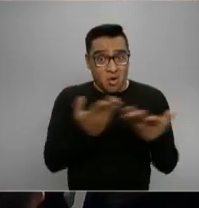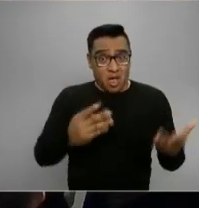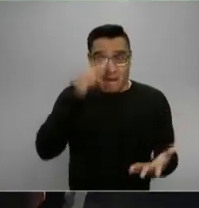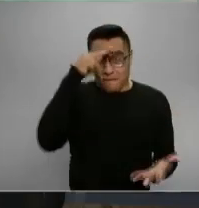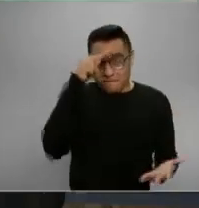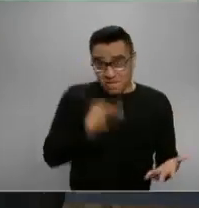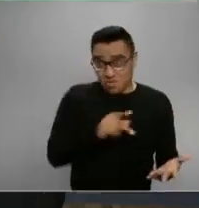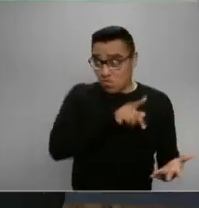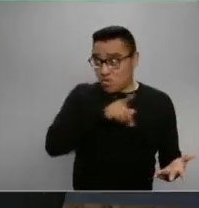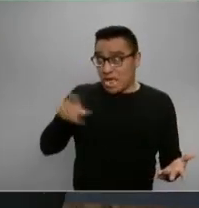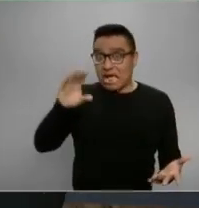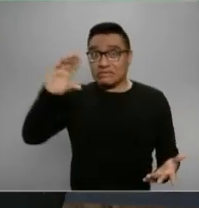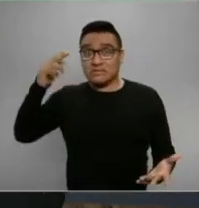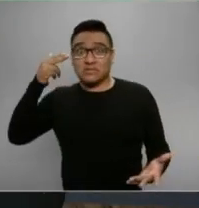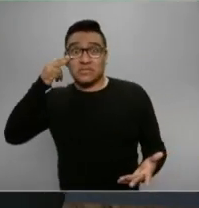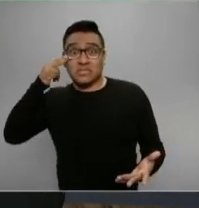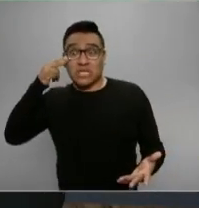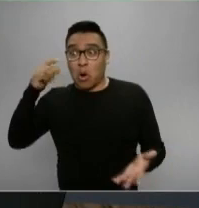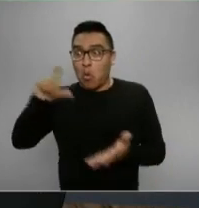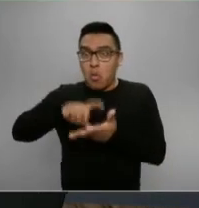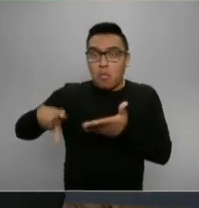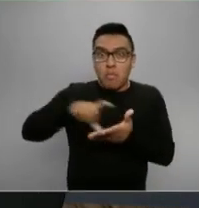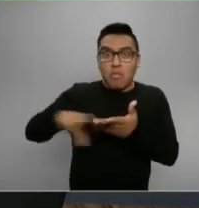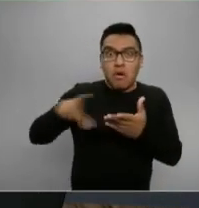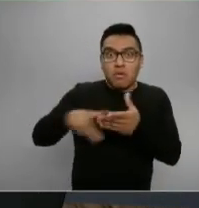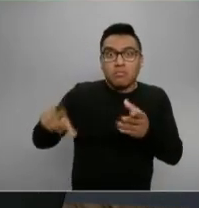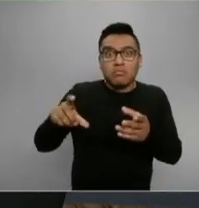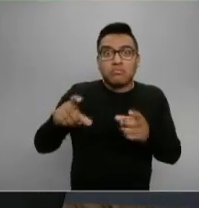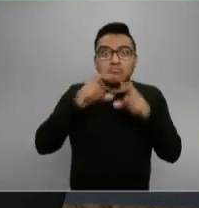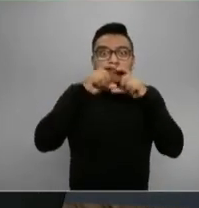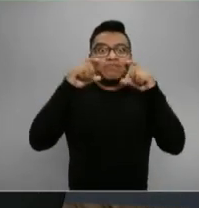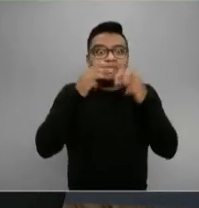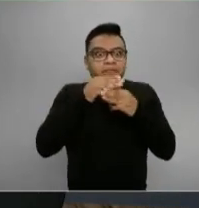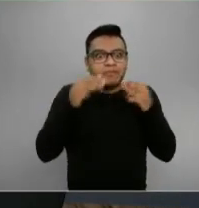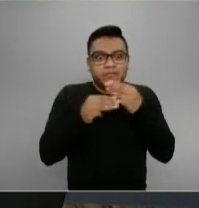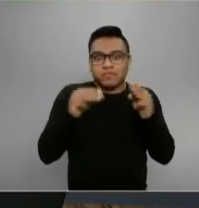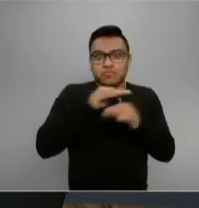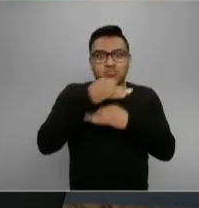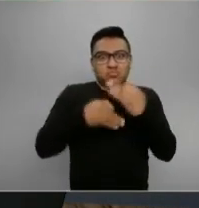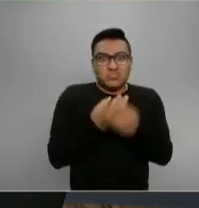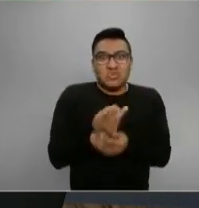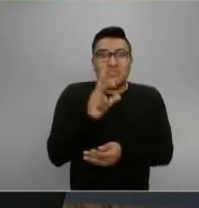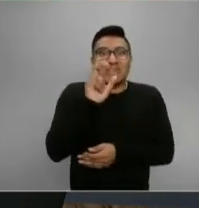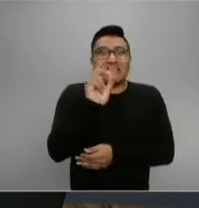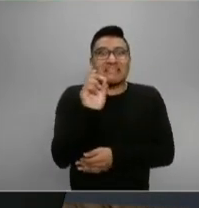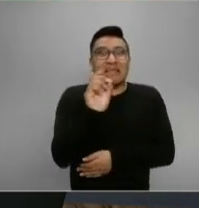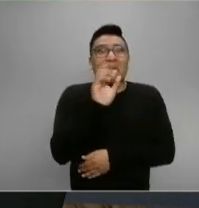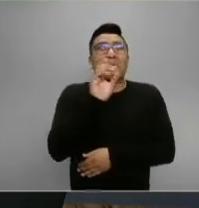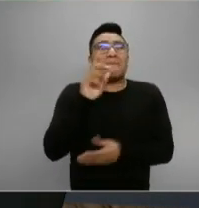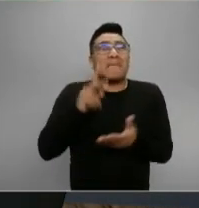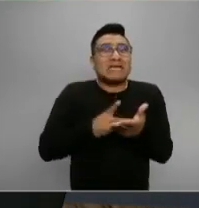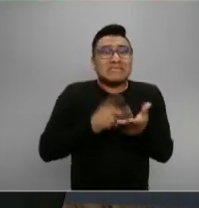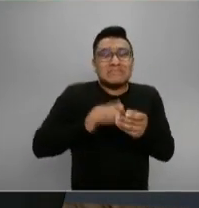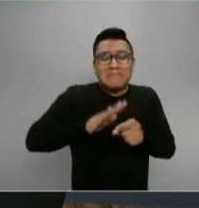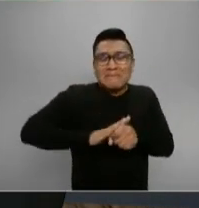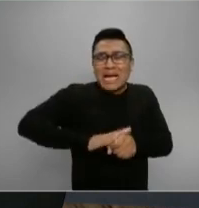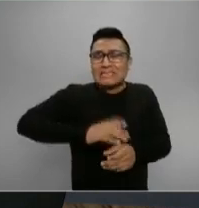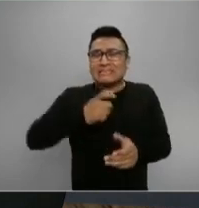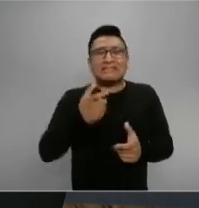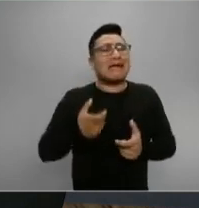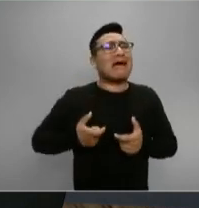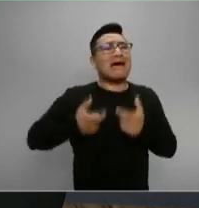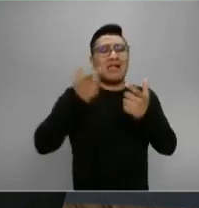lo que les vendimos. Hasta 30 veces su valor. más su valor. Esto me parece de una